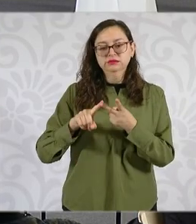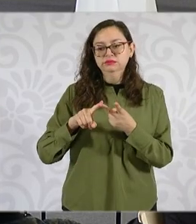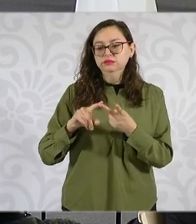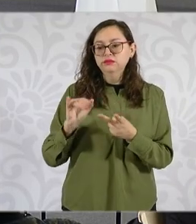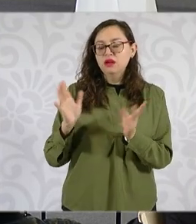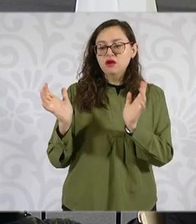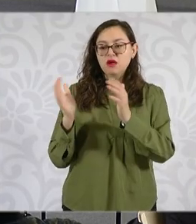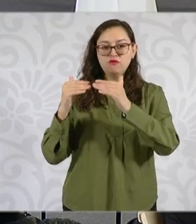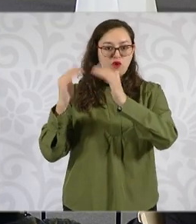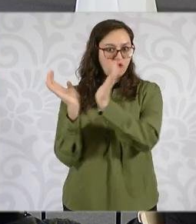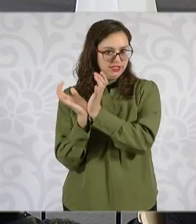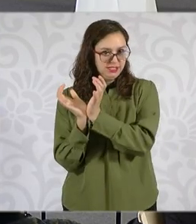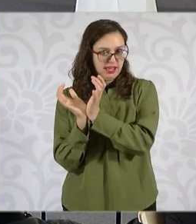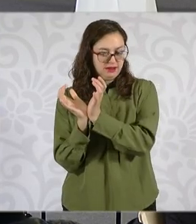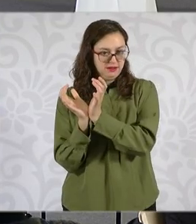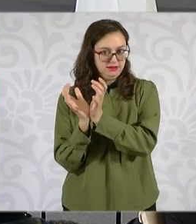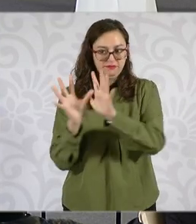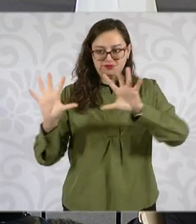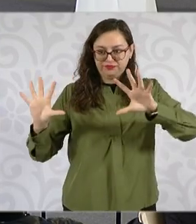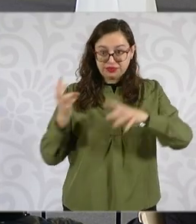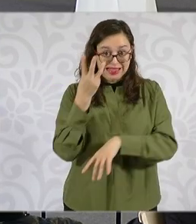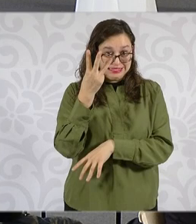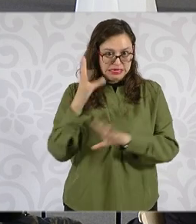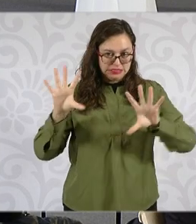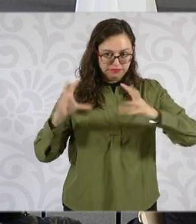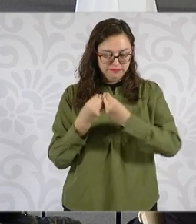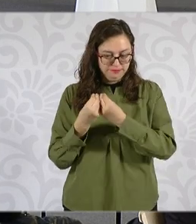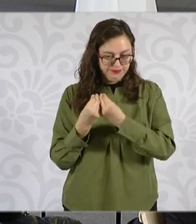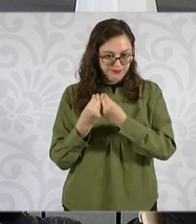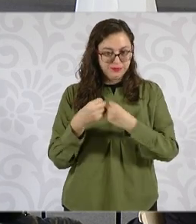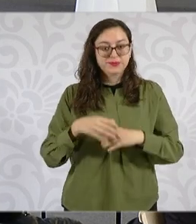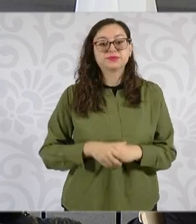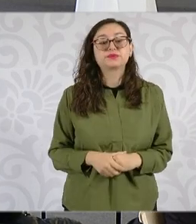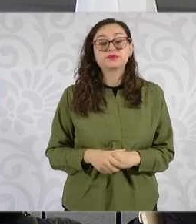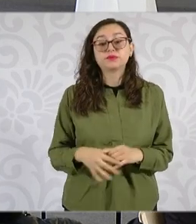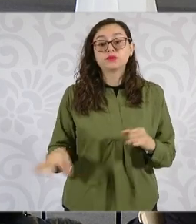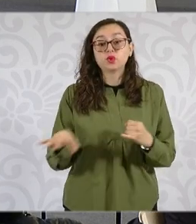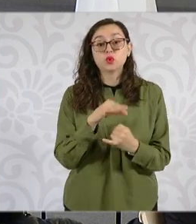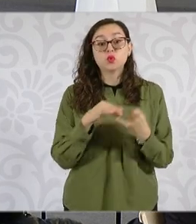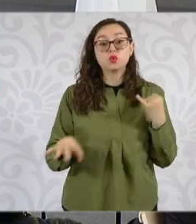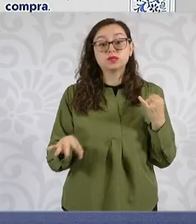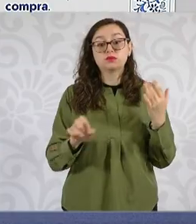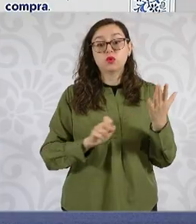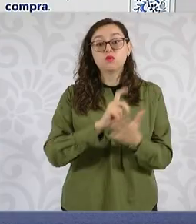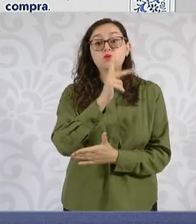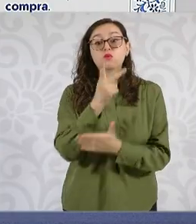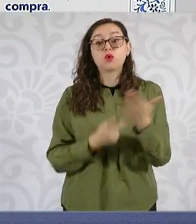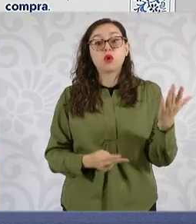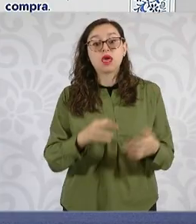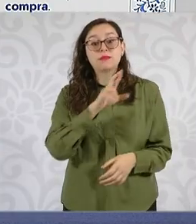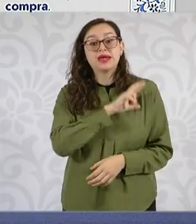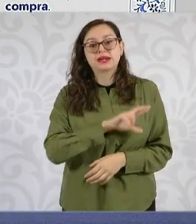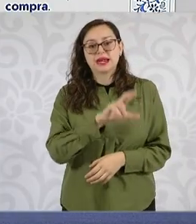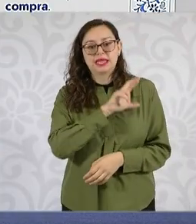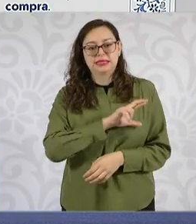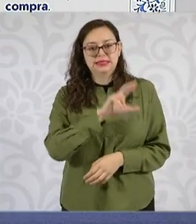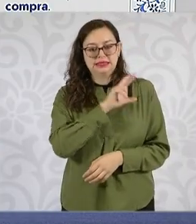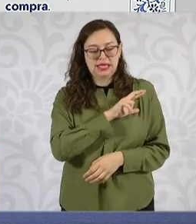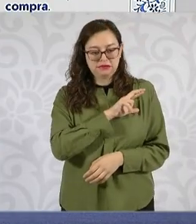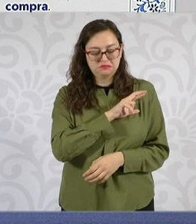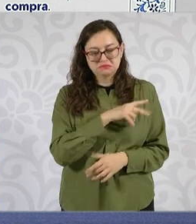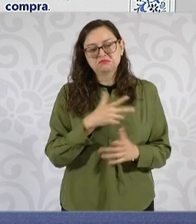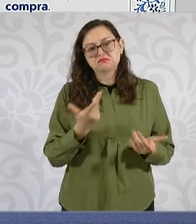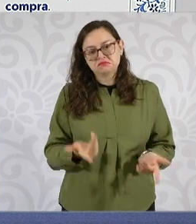Y finalmente, vamos a implementar un programa de vivienda en renta con opción a